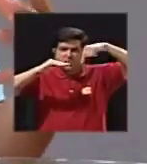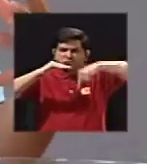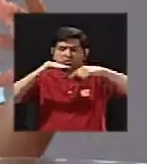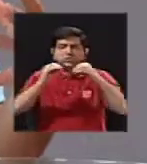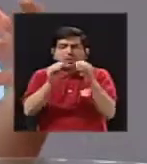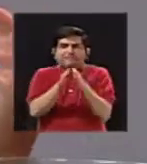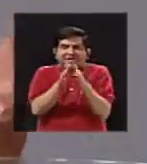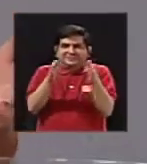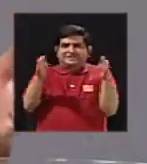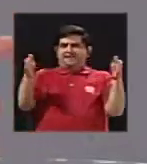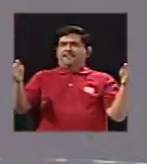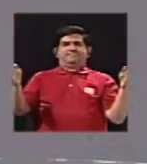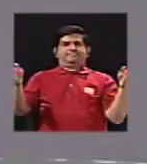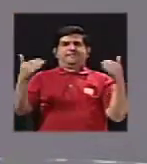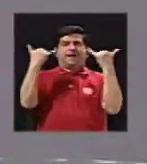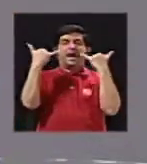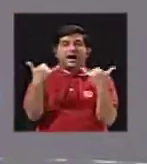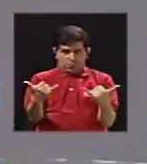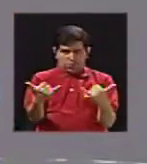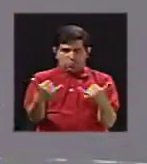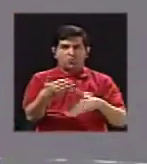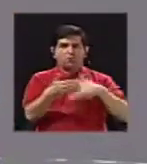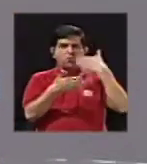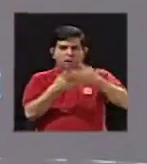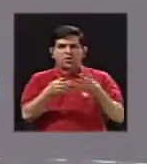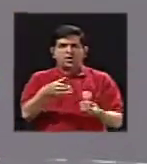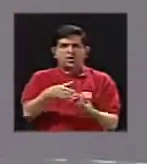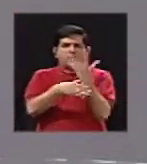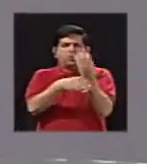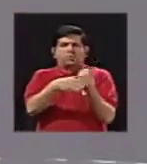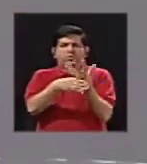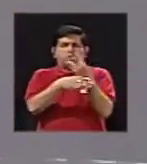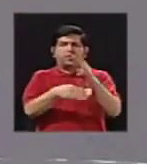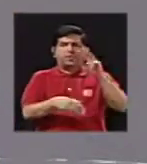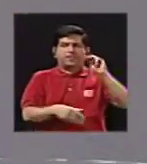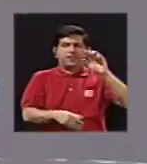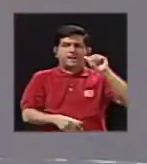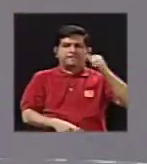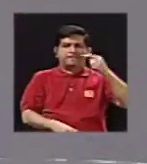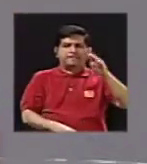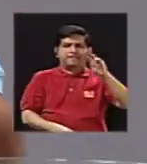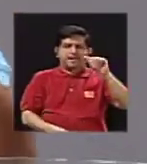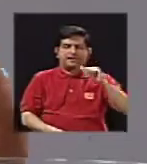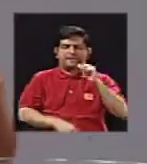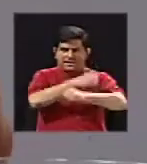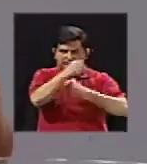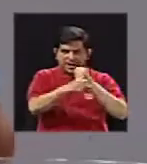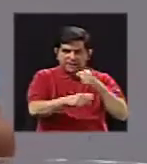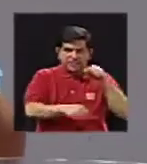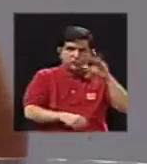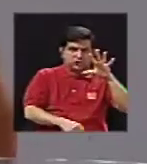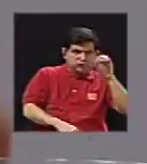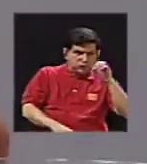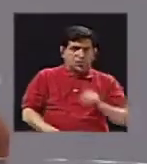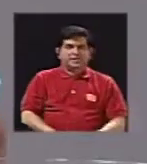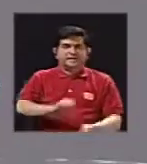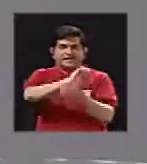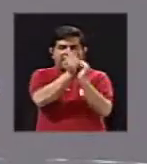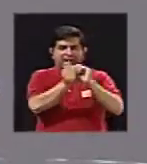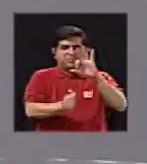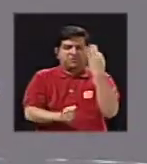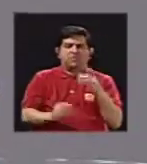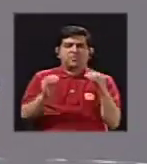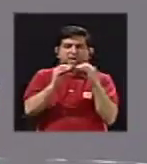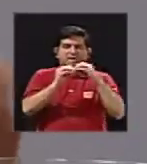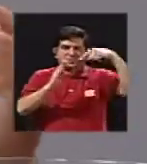más grande. Ahora, pues, después de las erupciones magmáticas de la década de los 50, el volcán cambió de forma. Tiene un cráter